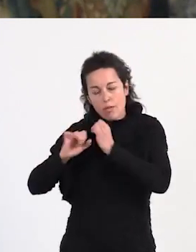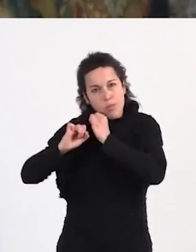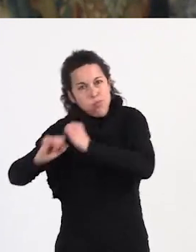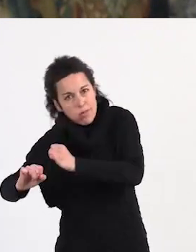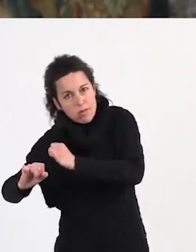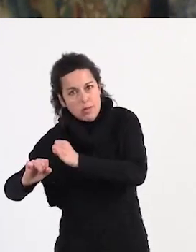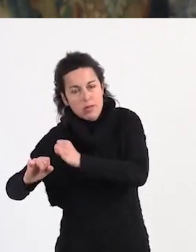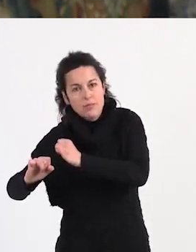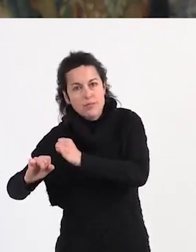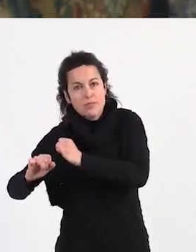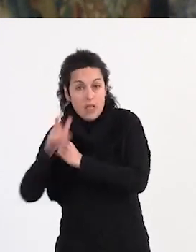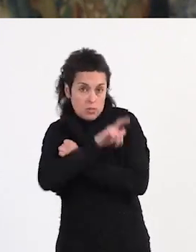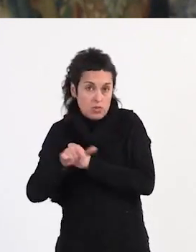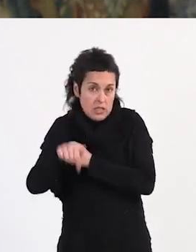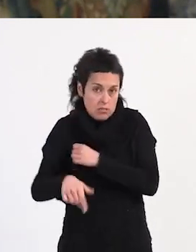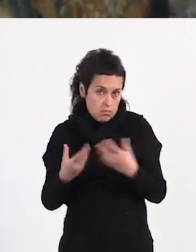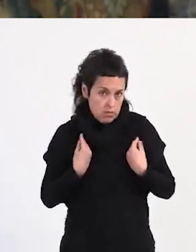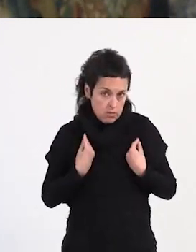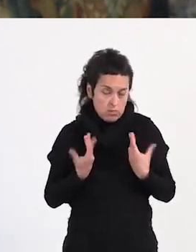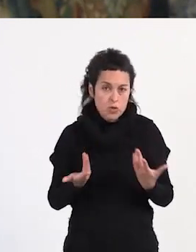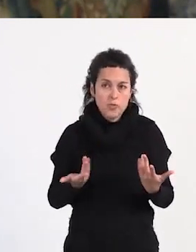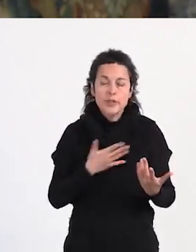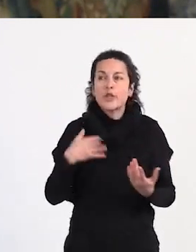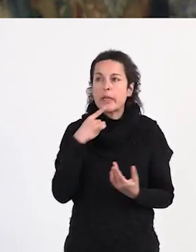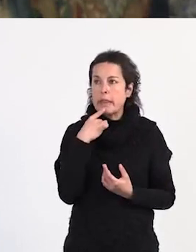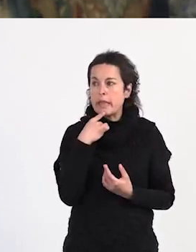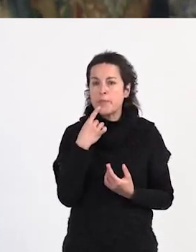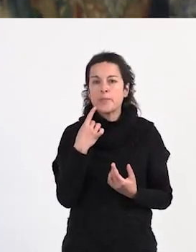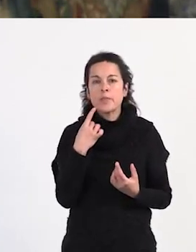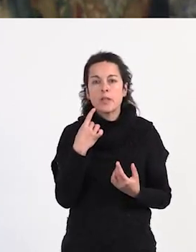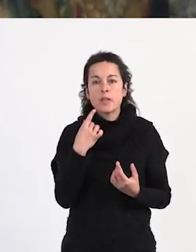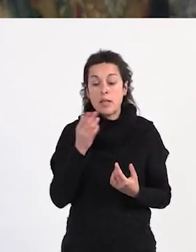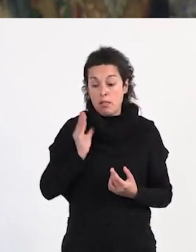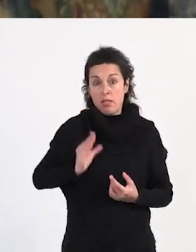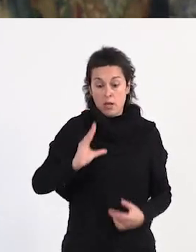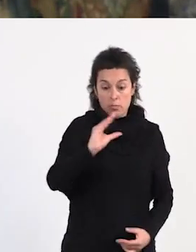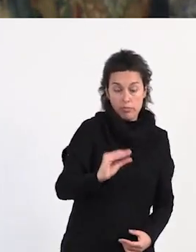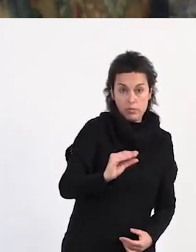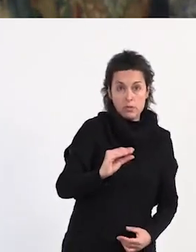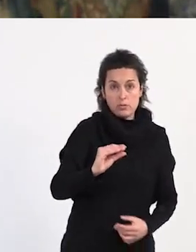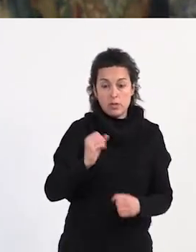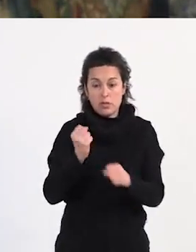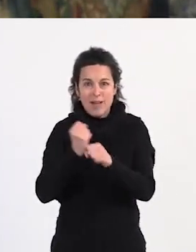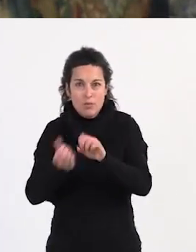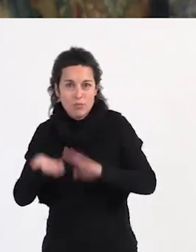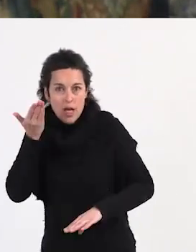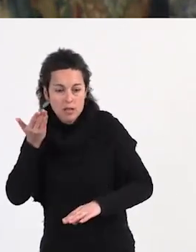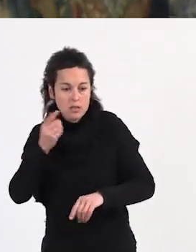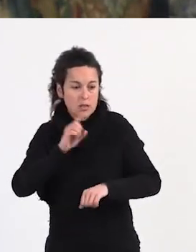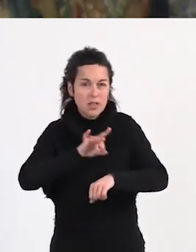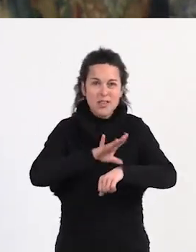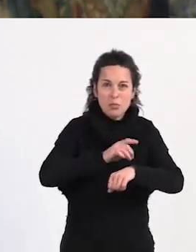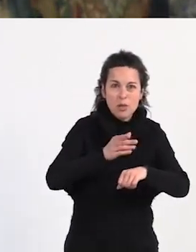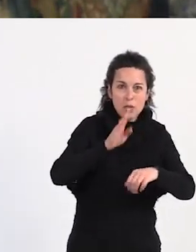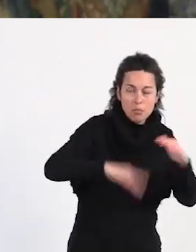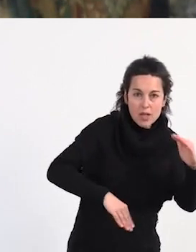vivimos aquí. Por lo tanto, quiero decir que cada vez ganamos menos y trabajamos más, y tenemos menos tiempo libre, y tenemos